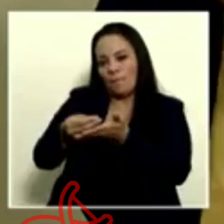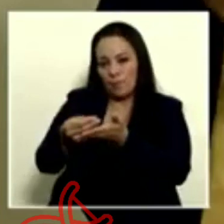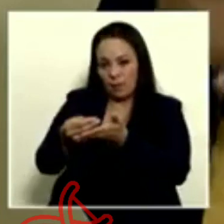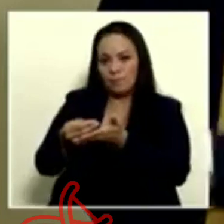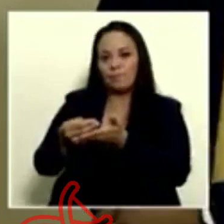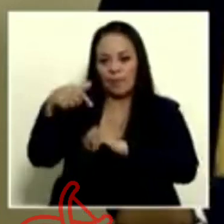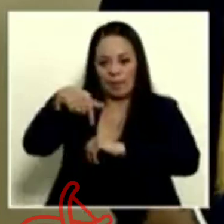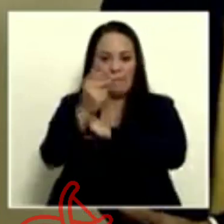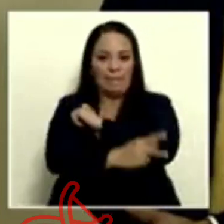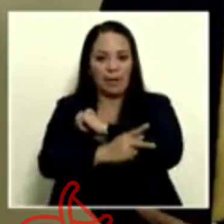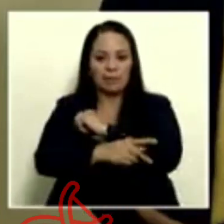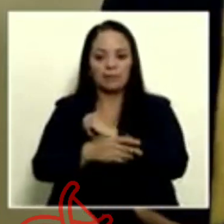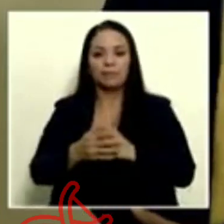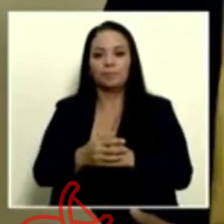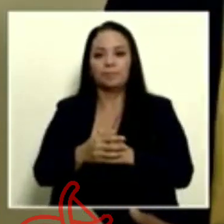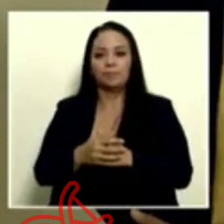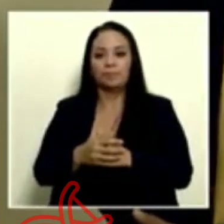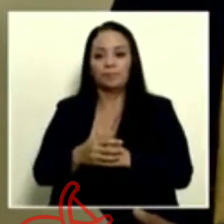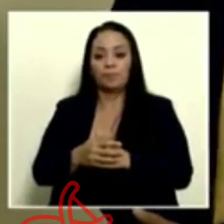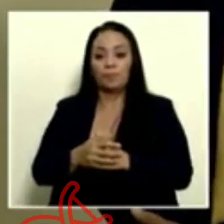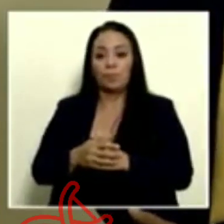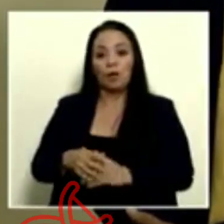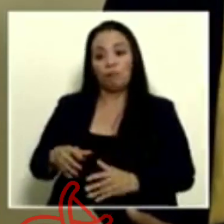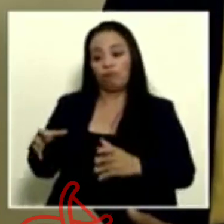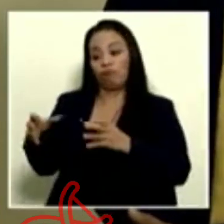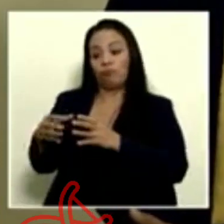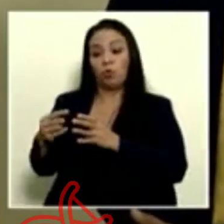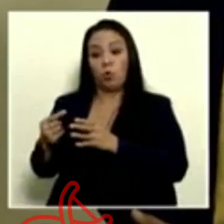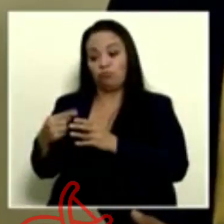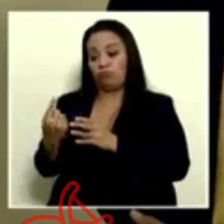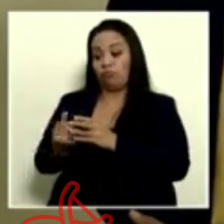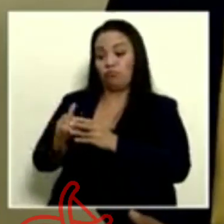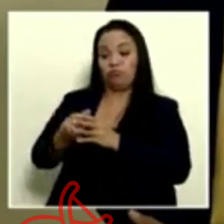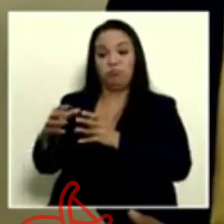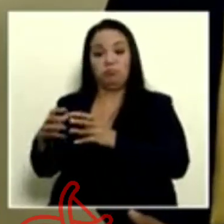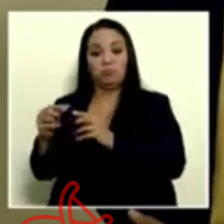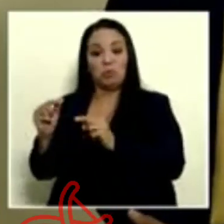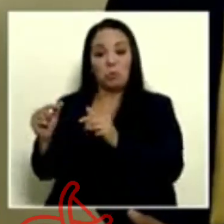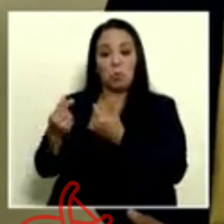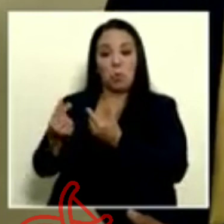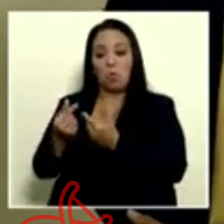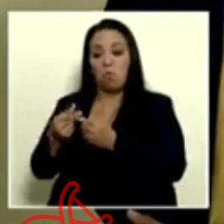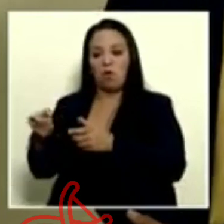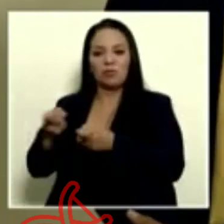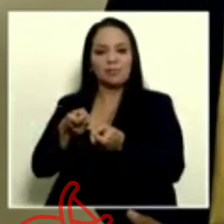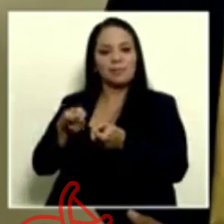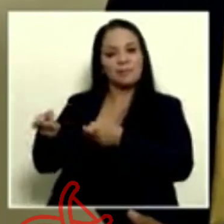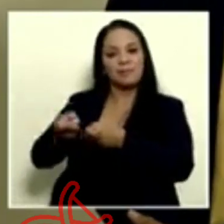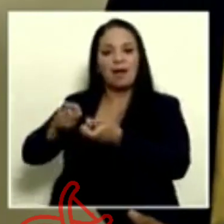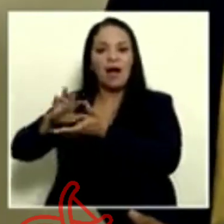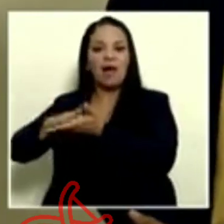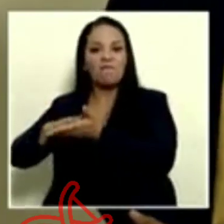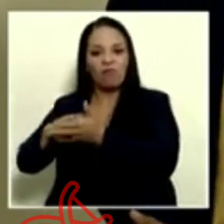quitarle las ganancias excesivas a un puñadito de industriales del arroz que han manipulado